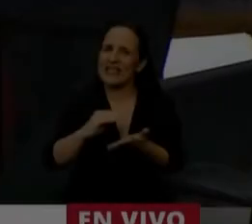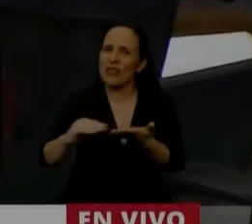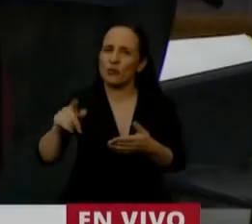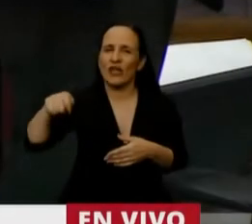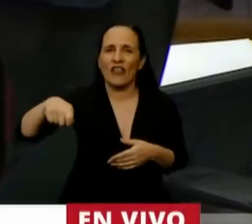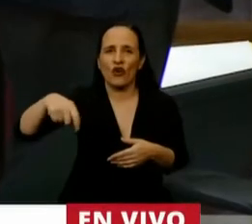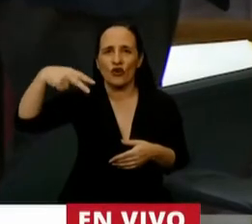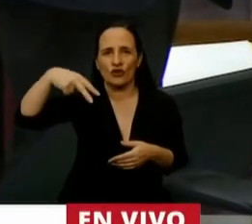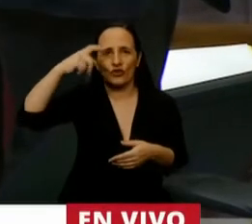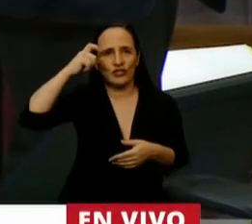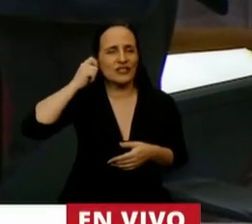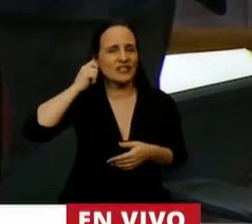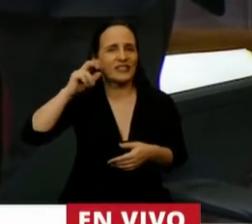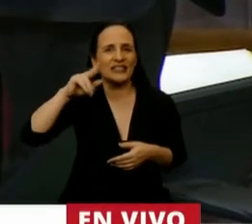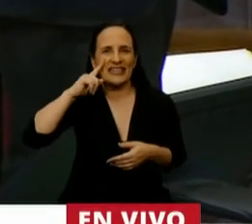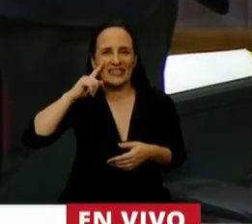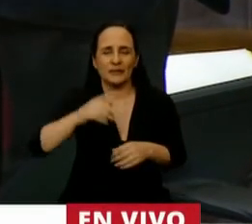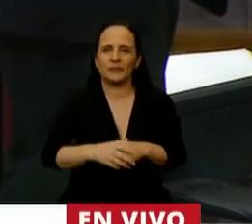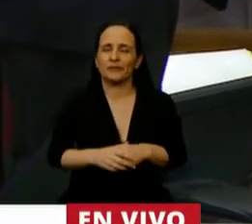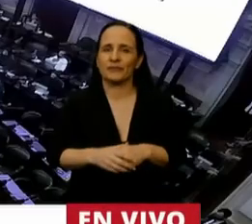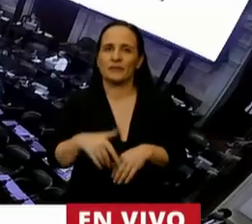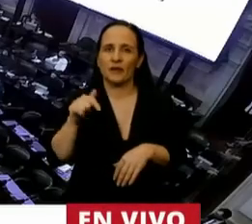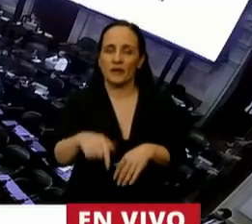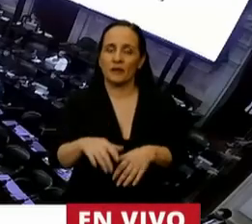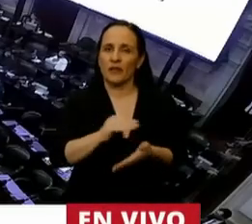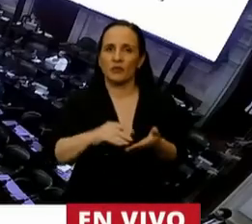En el uso de la palabra, la diputada Paola Besbesian.